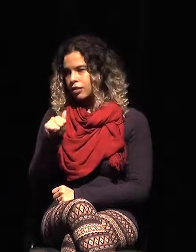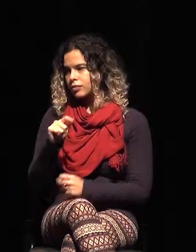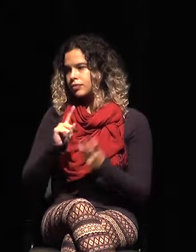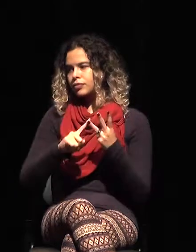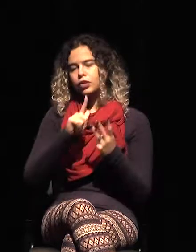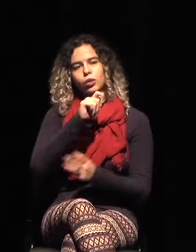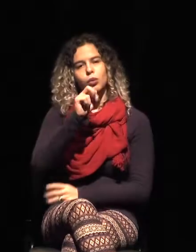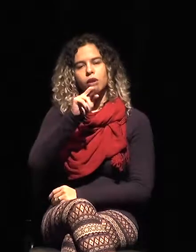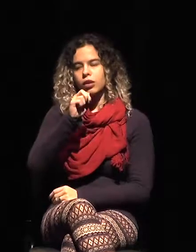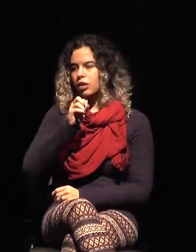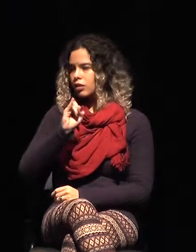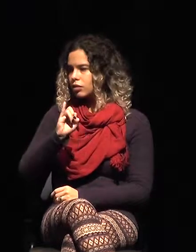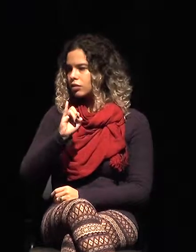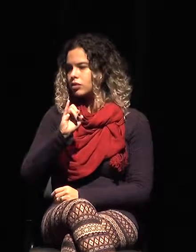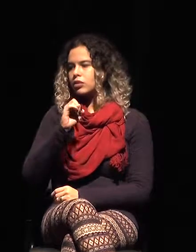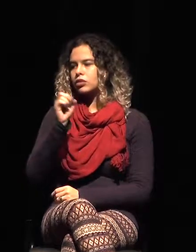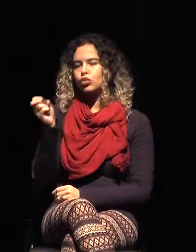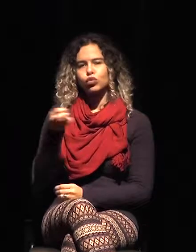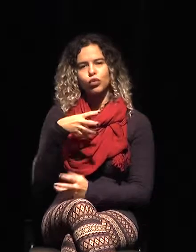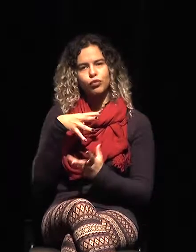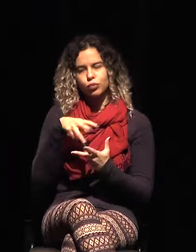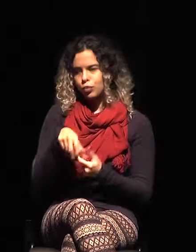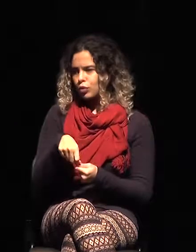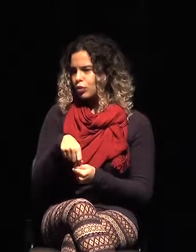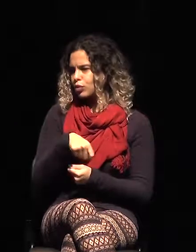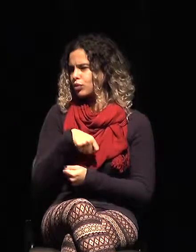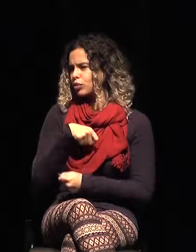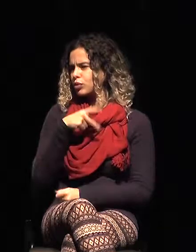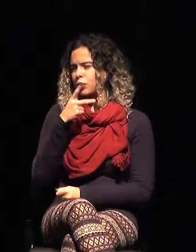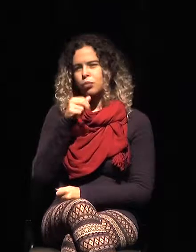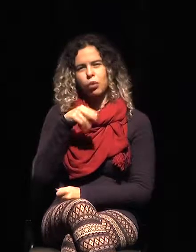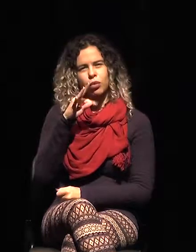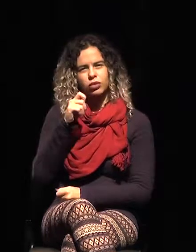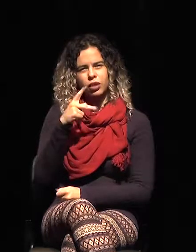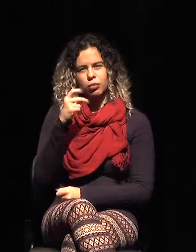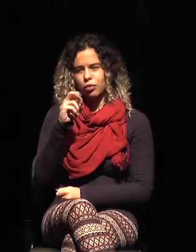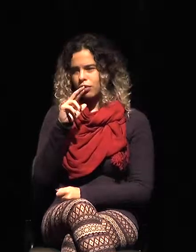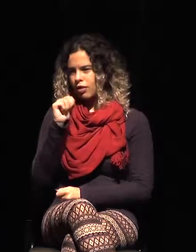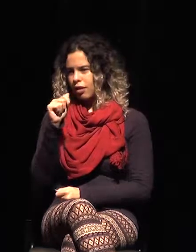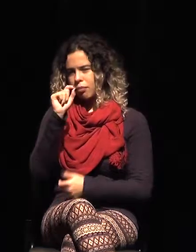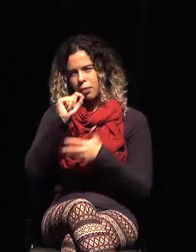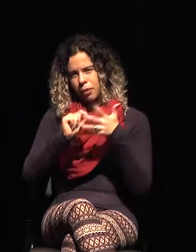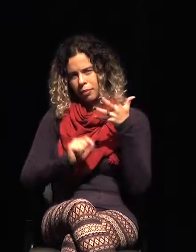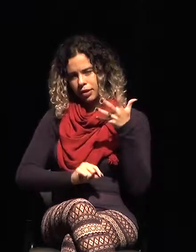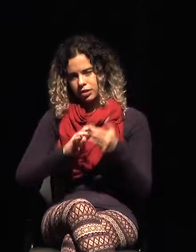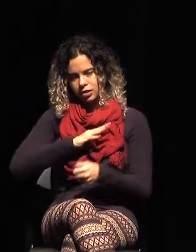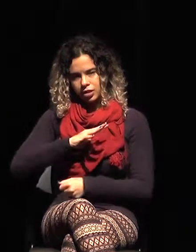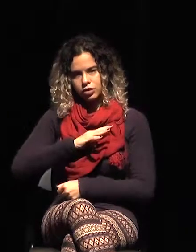Estas son ciudades en las que hay empleados de la Secretaría de Ingresos.